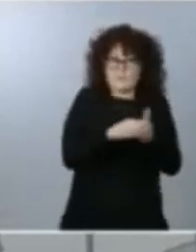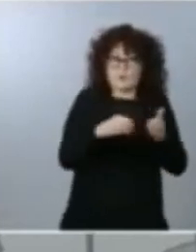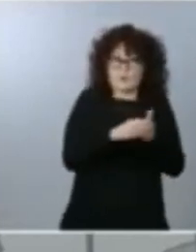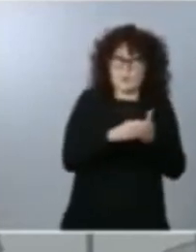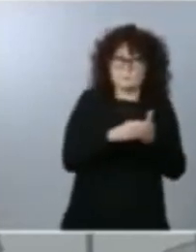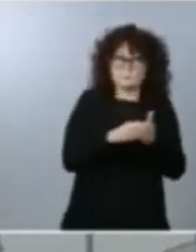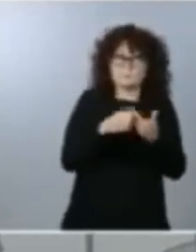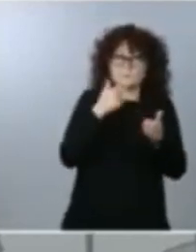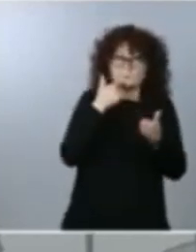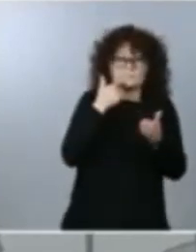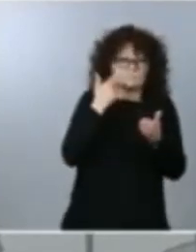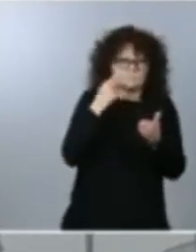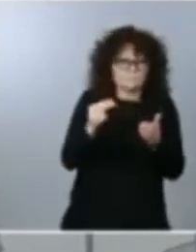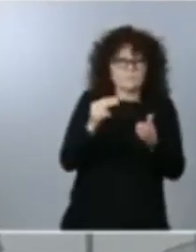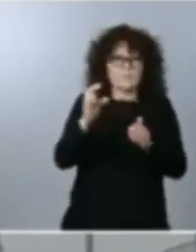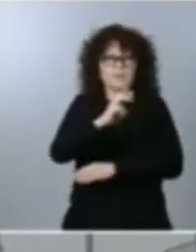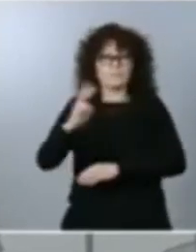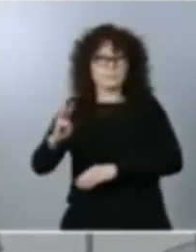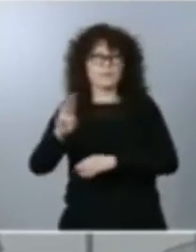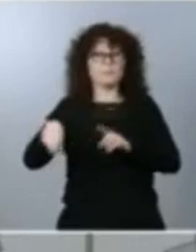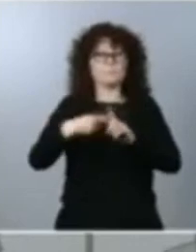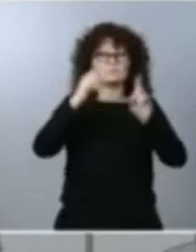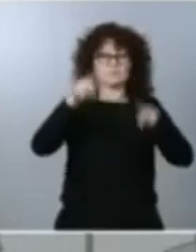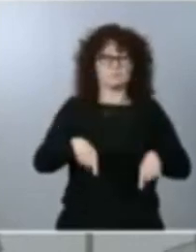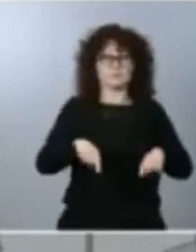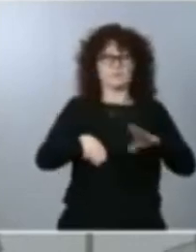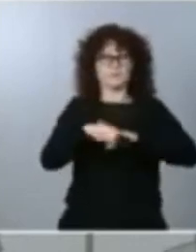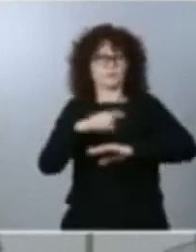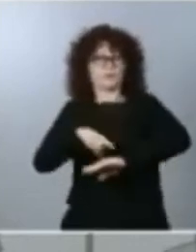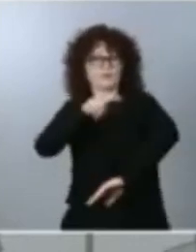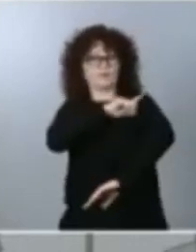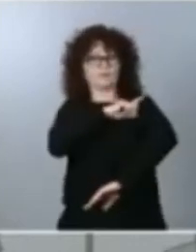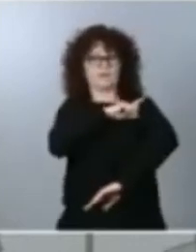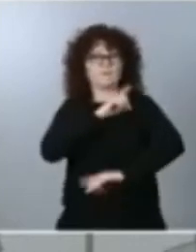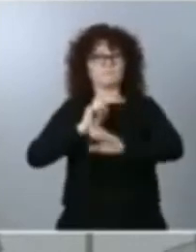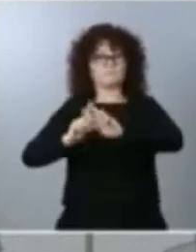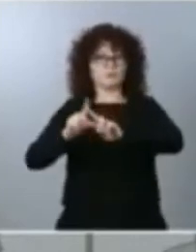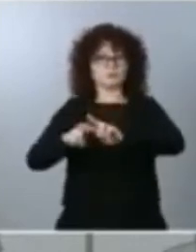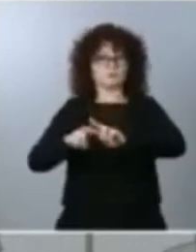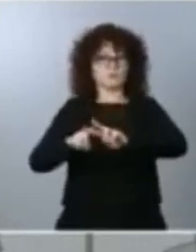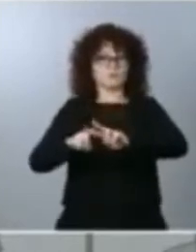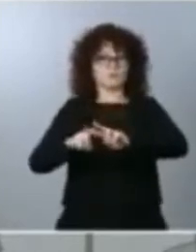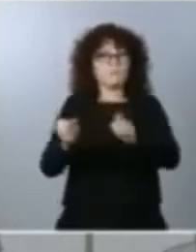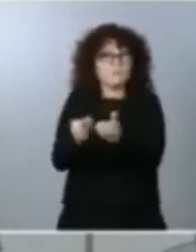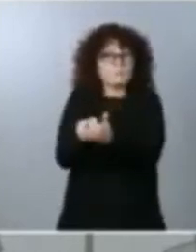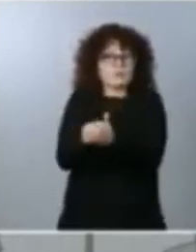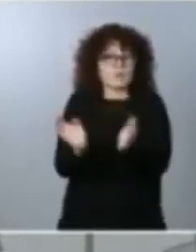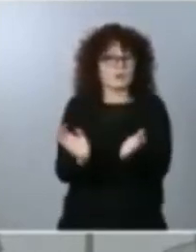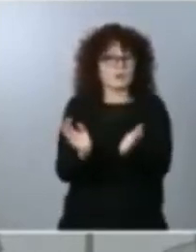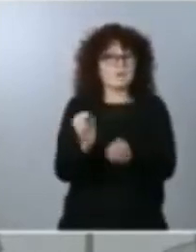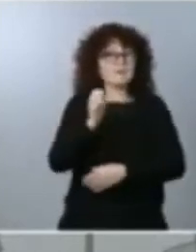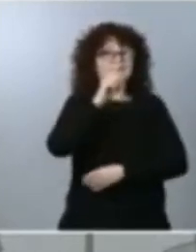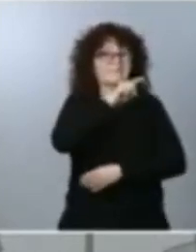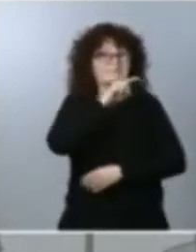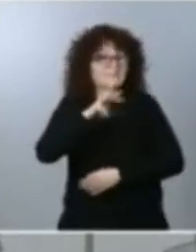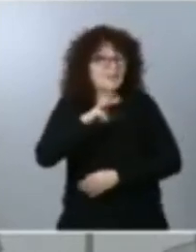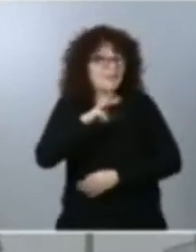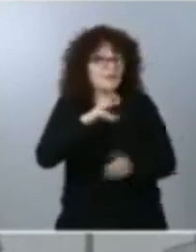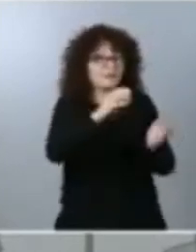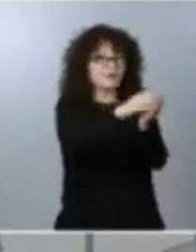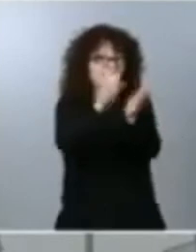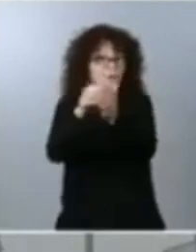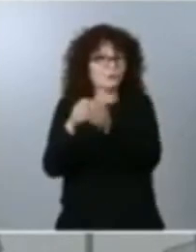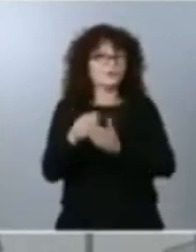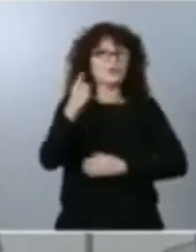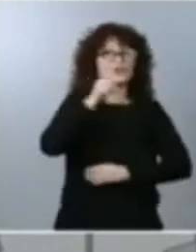del Partido Popular y la ultraderecha de Vox pero es una minoría parlamentaria Trece siglas trece siglas 198 escaños